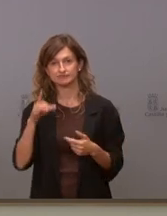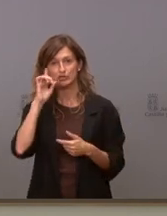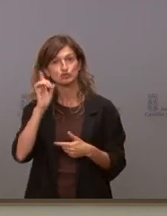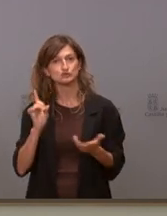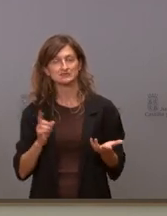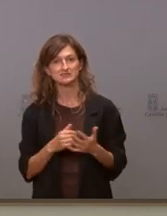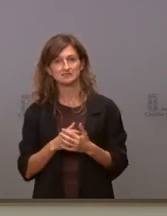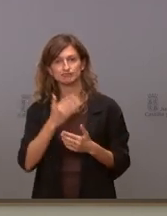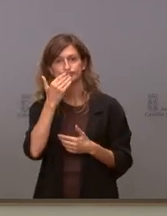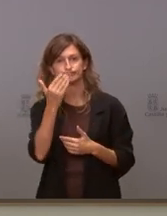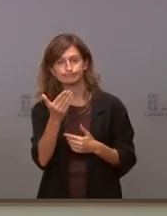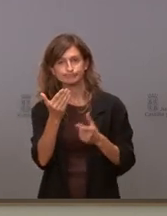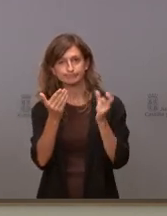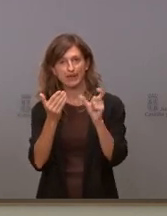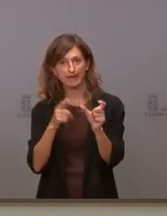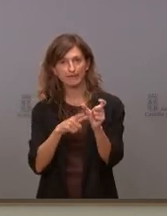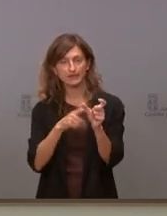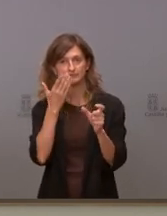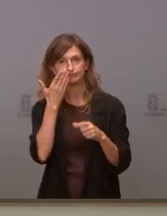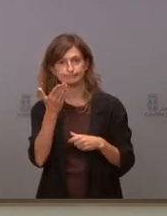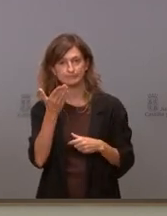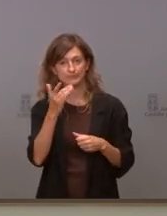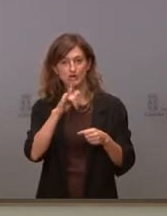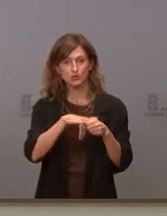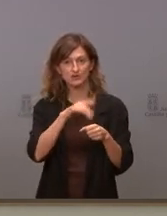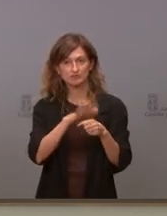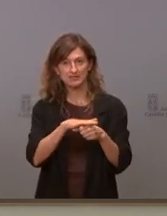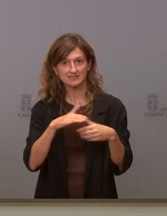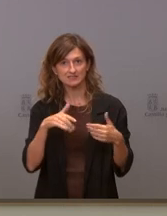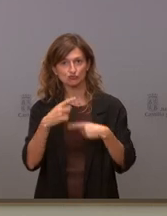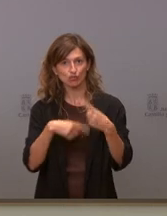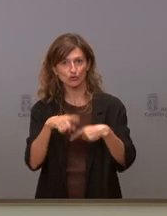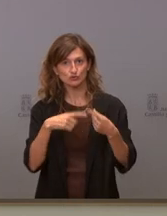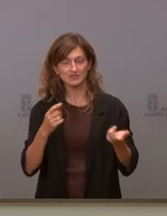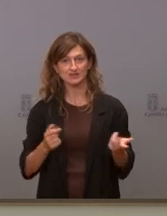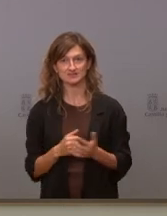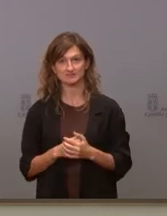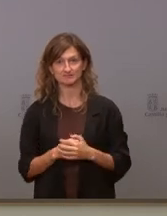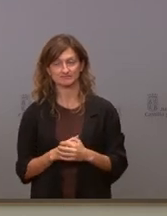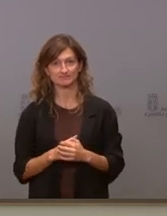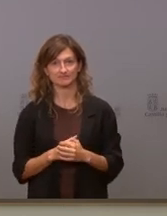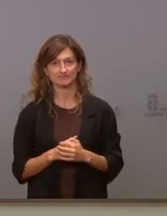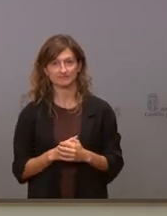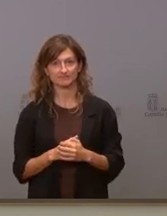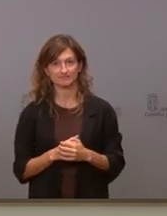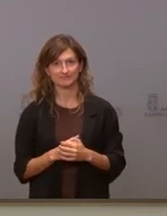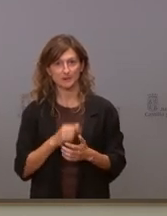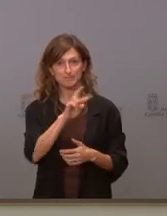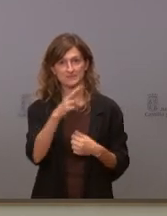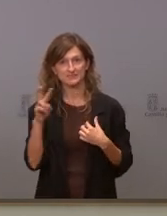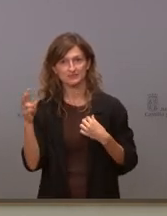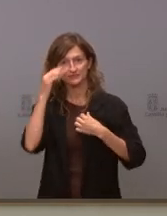esa sinceridad que es los lunes, los martes, todos los días, los pares o los